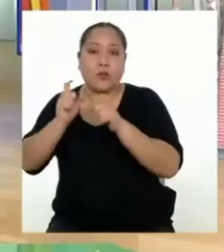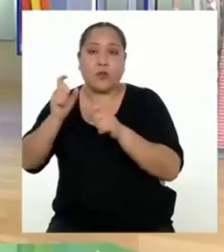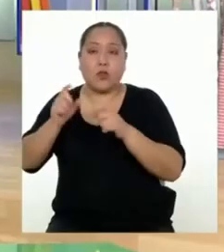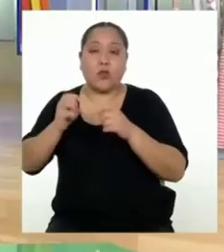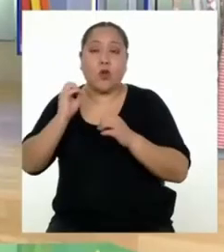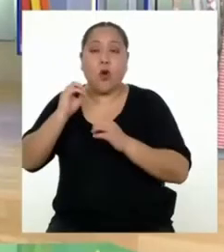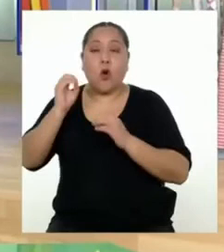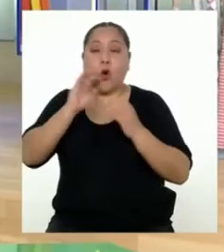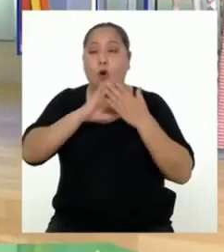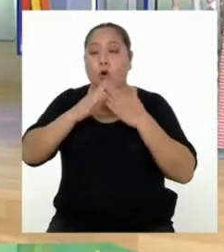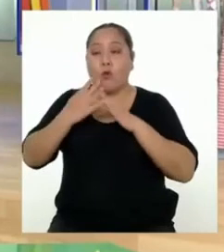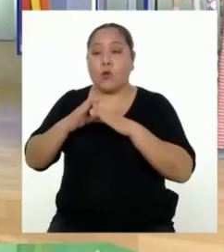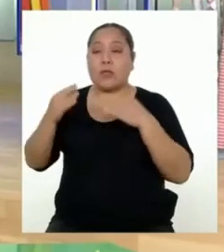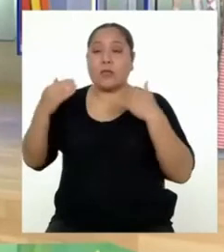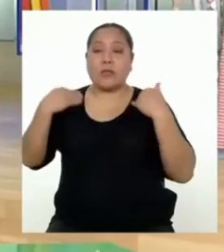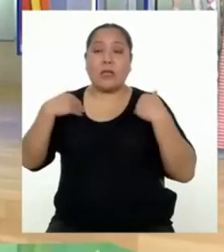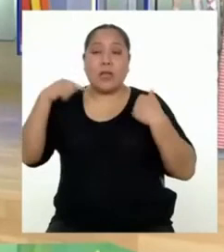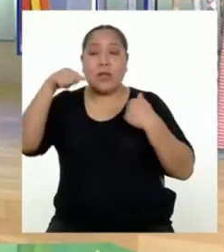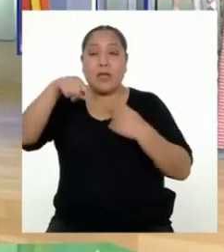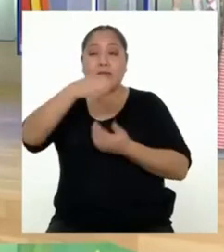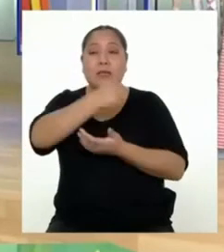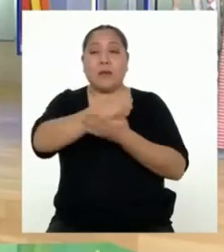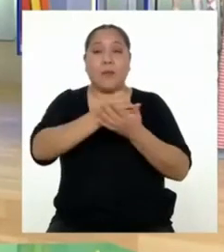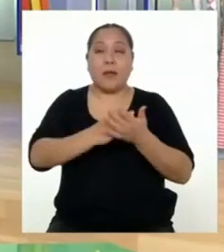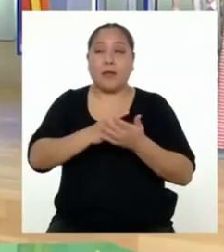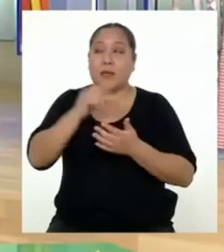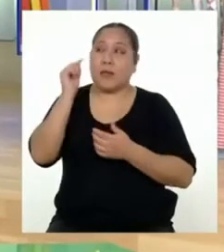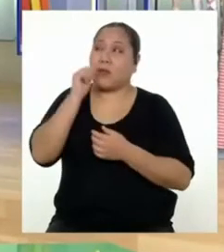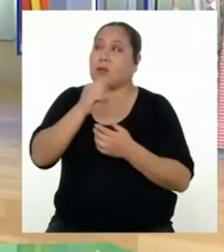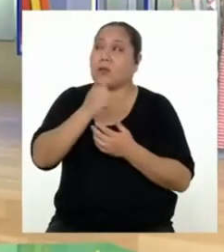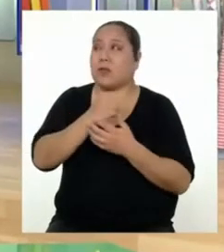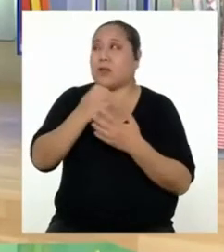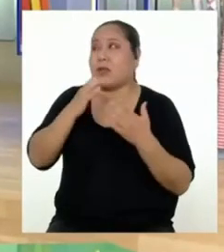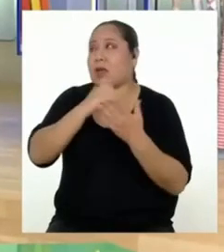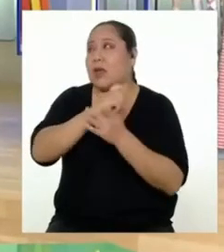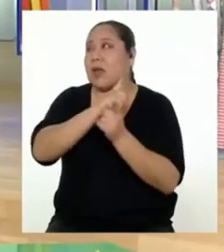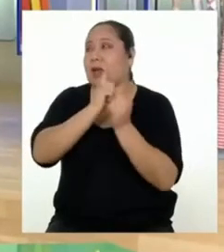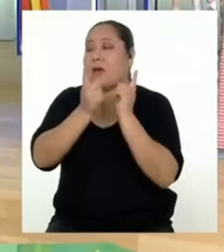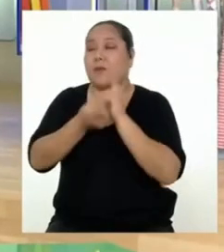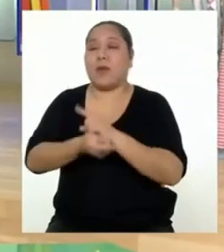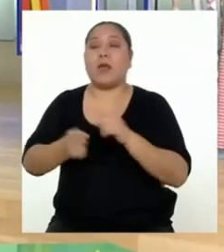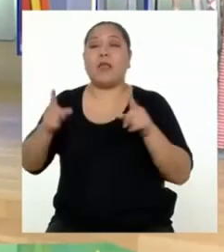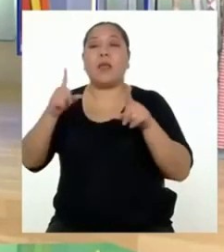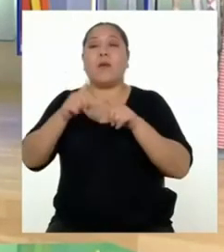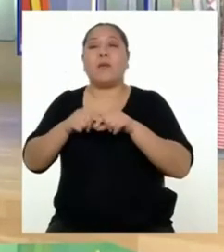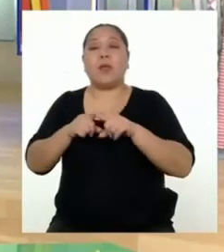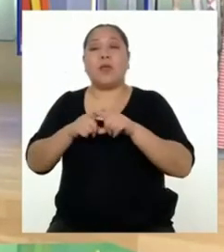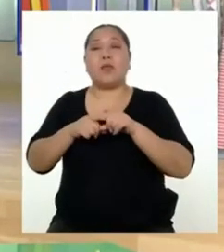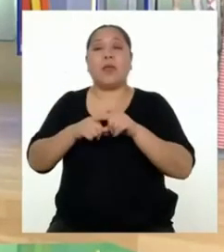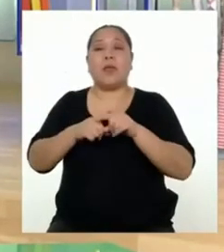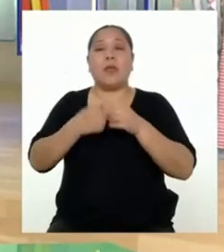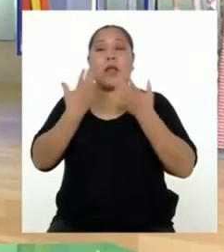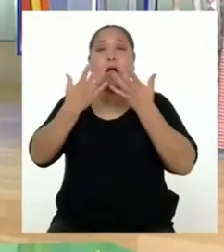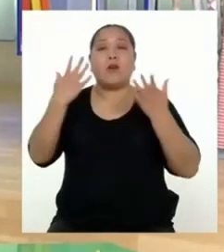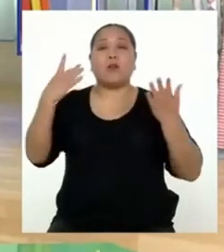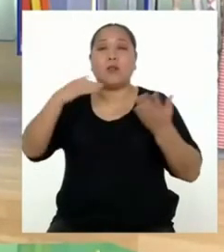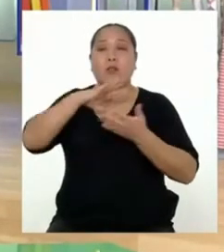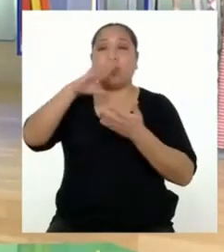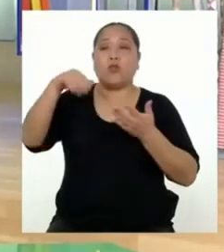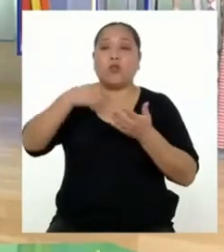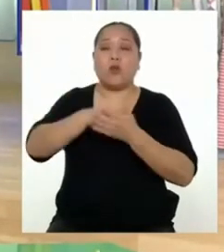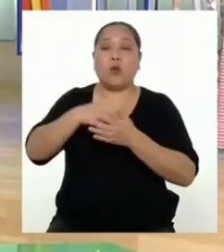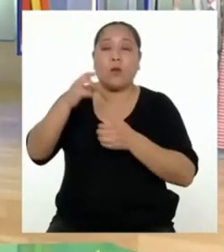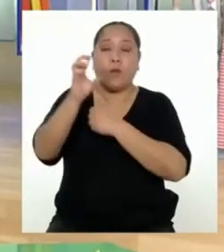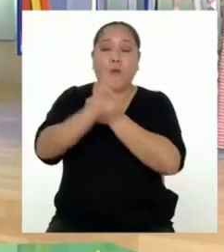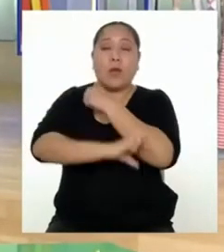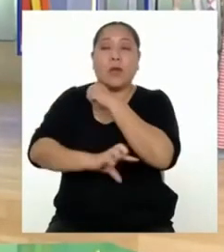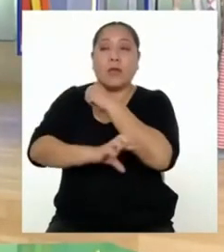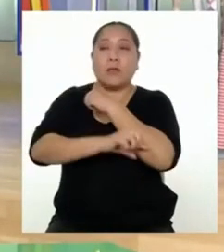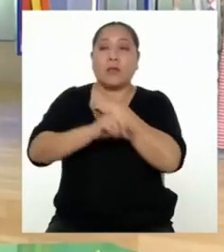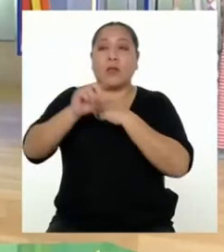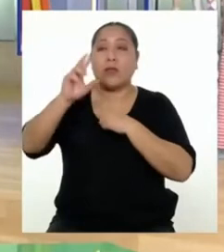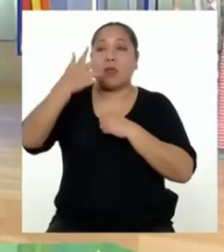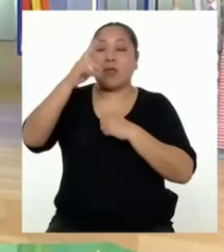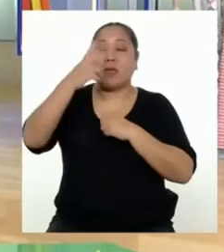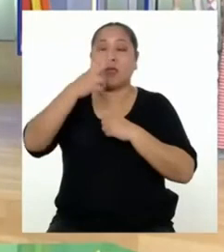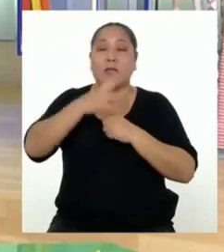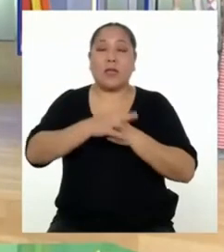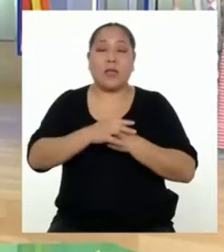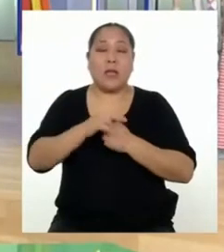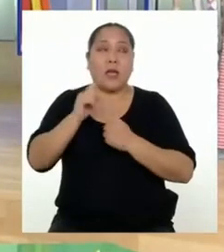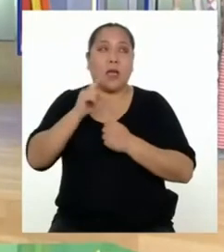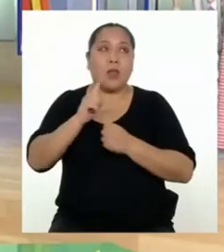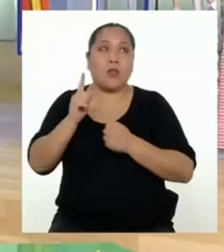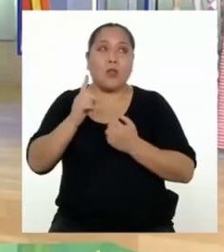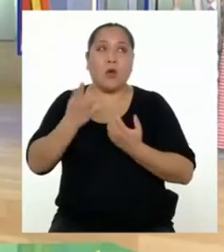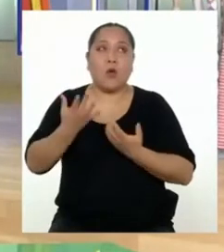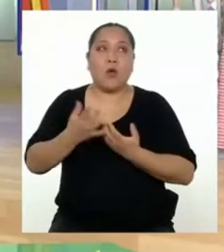este recurso. Y eso debe cambiar y depende de las acciones de todo el país. Una tercera causa podría ser que tenemos